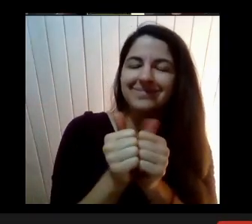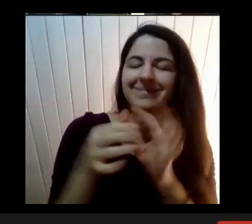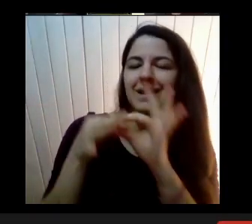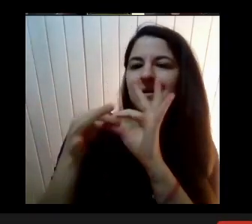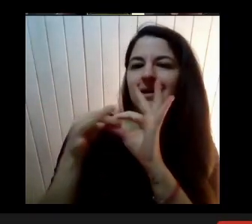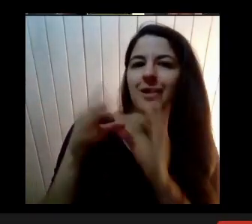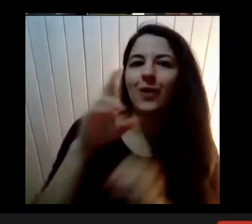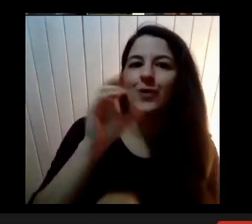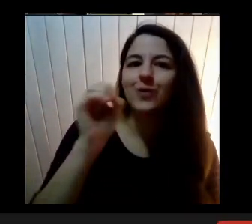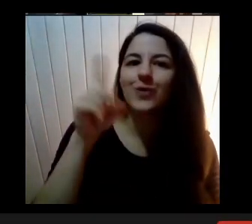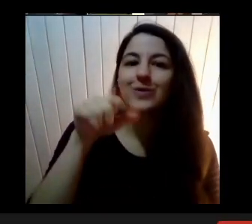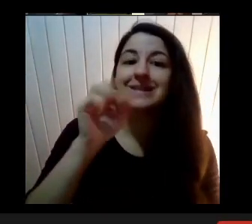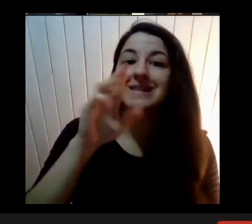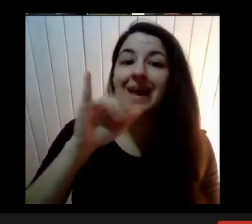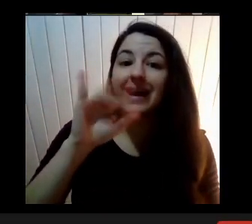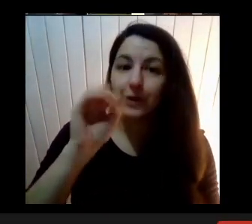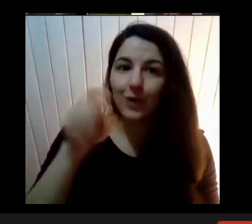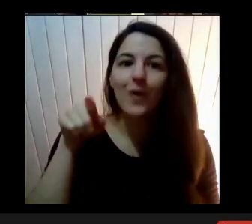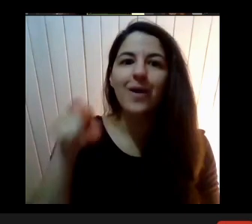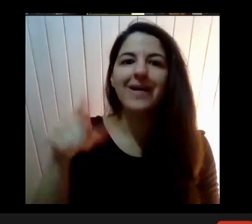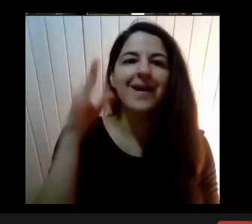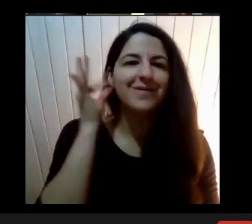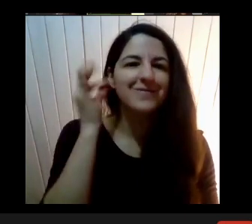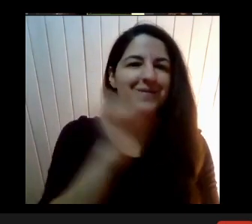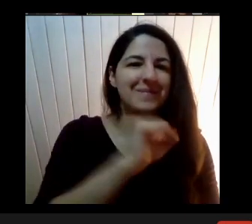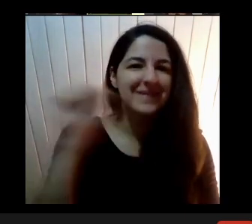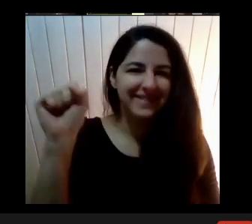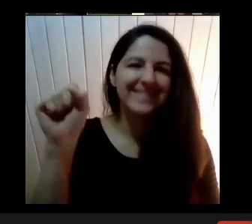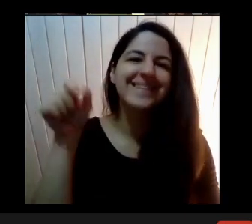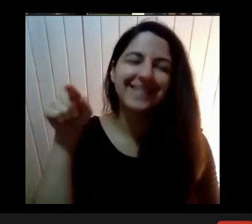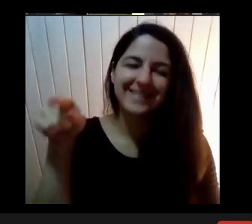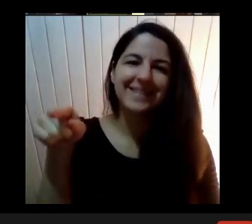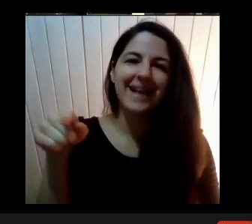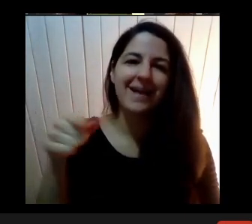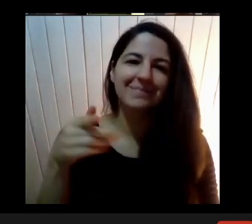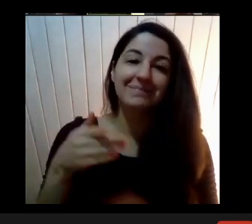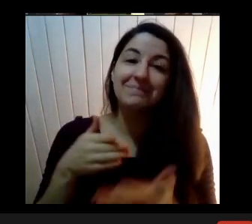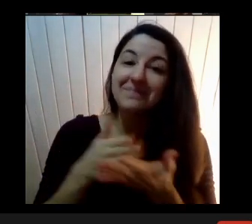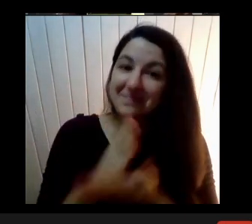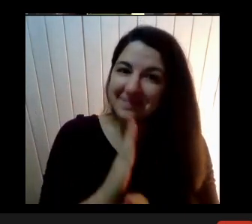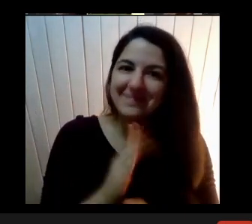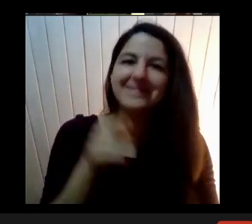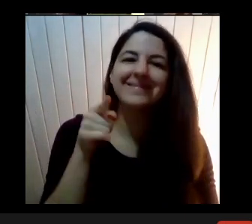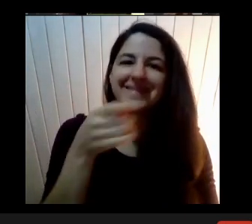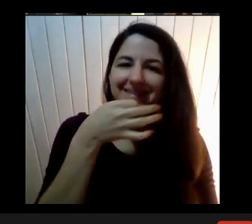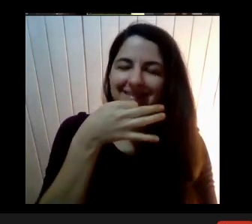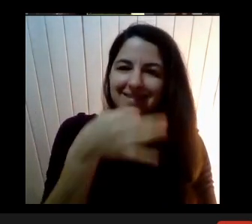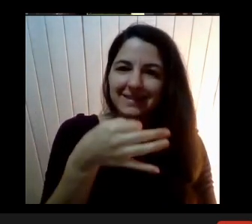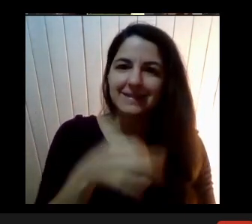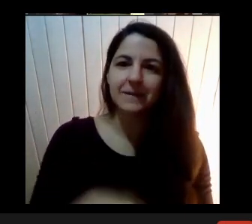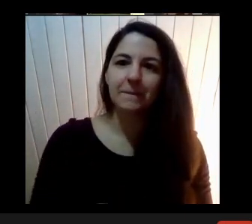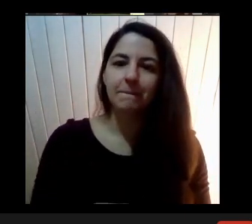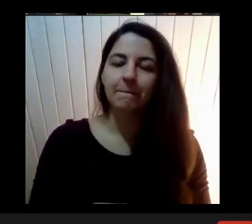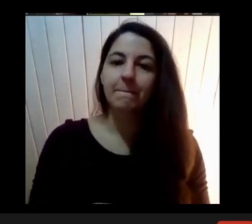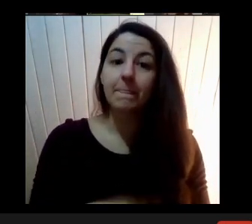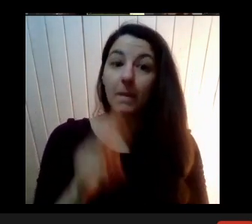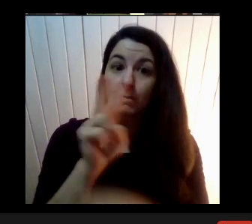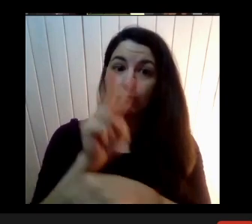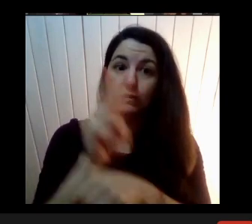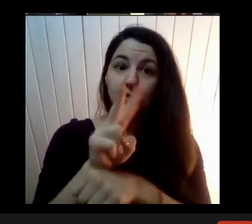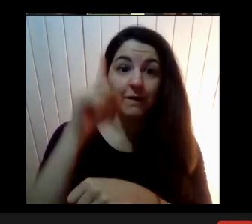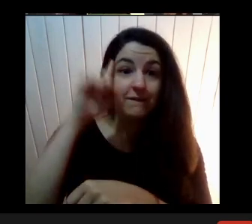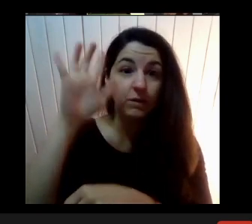Saavedra Feminista, ante todo, nos comentaba ella antes de comenzar esta actividad Es profesora de filosofía